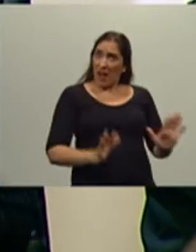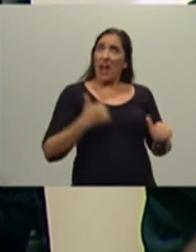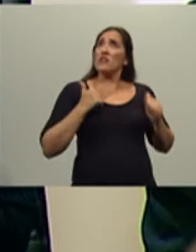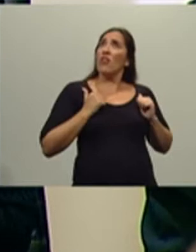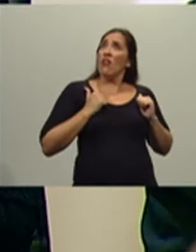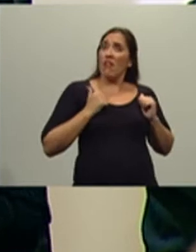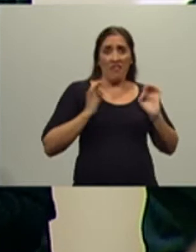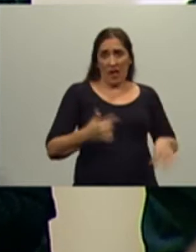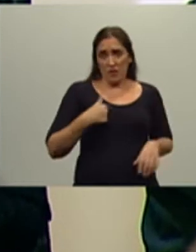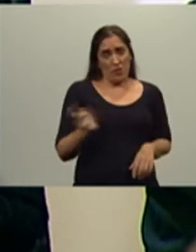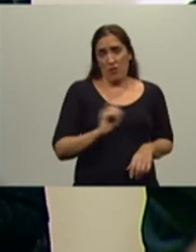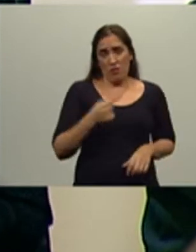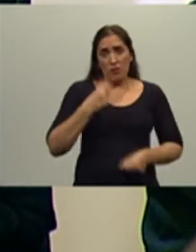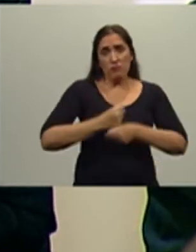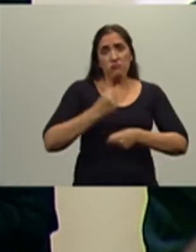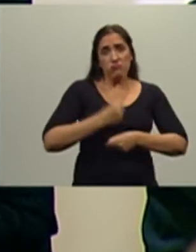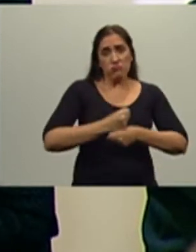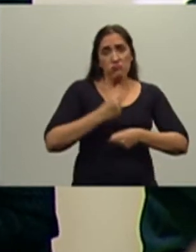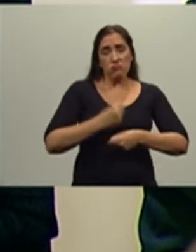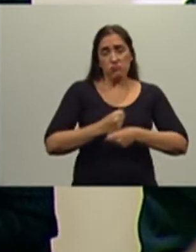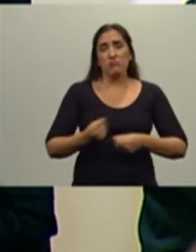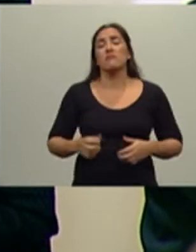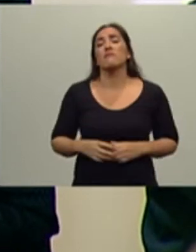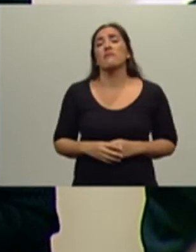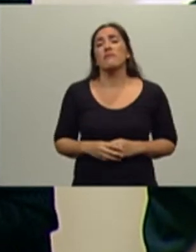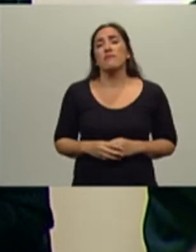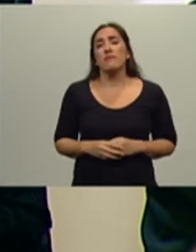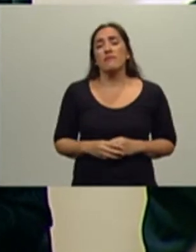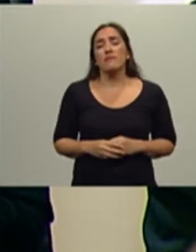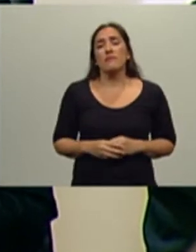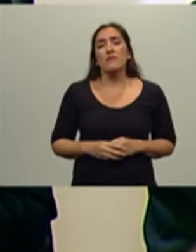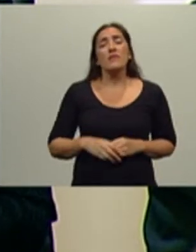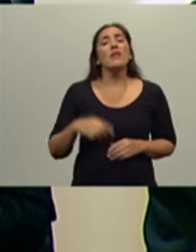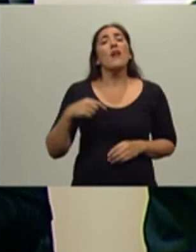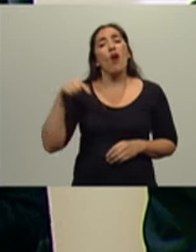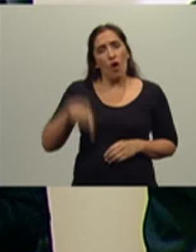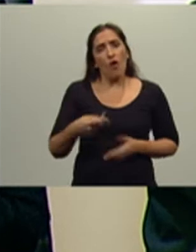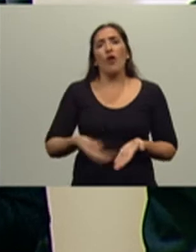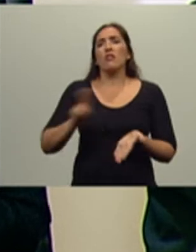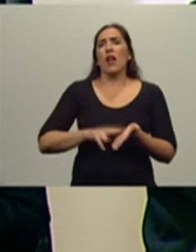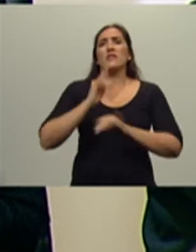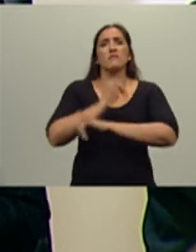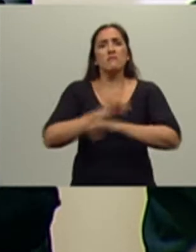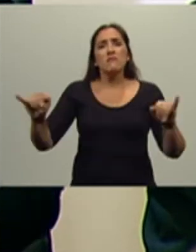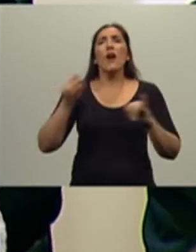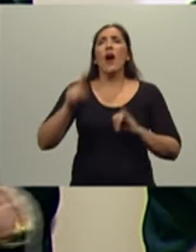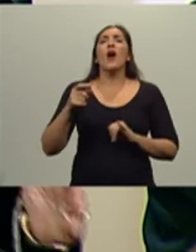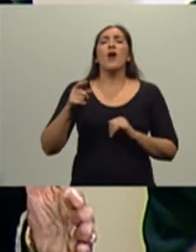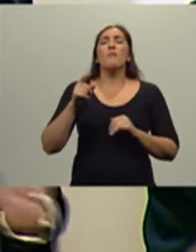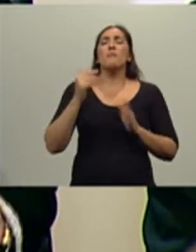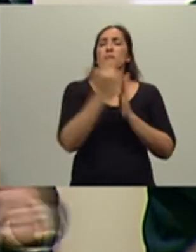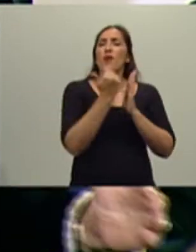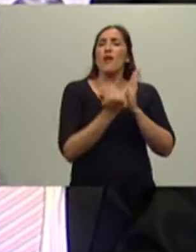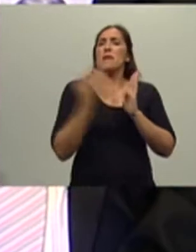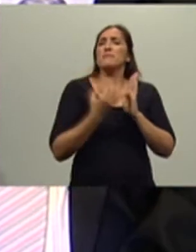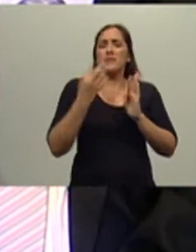estábamos de vacaciones. Por eso hoy volvemos a hacer este programa federal de endeudamiento que comenzó en el